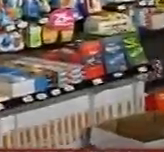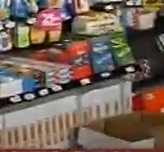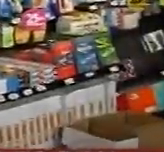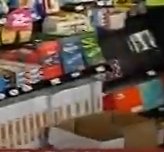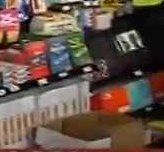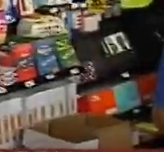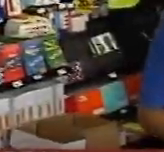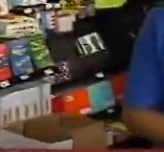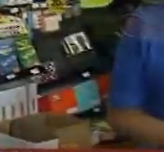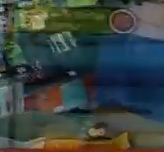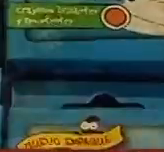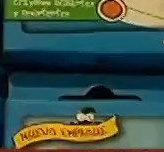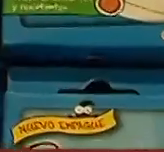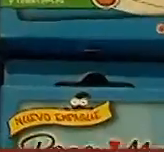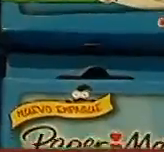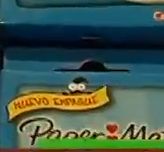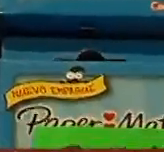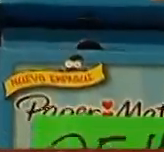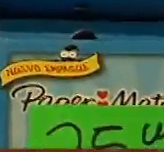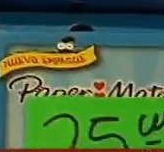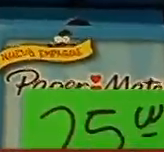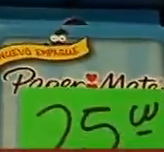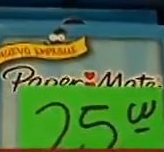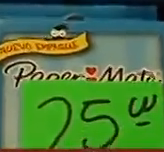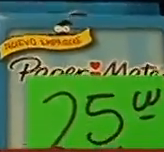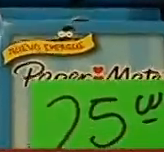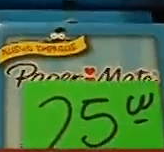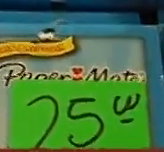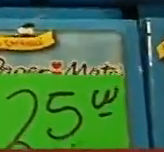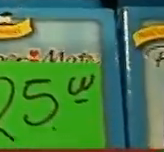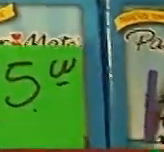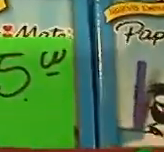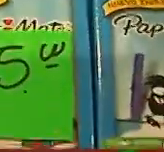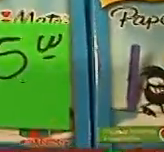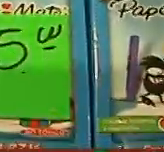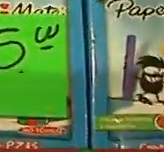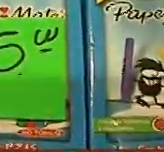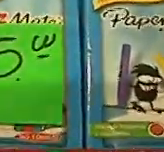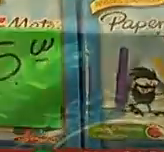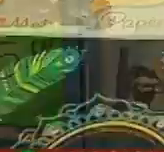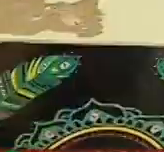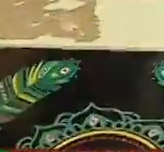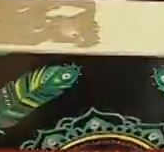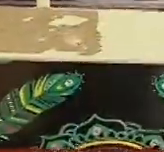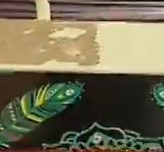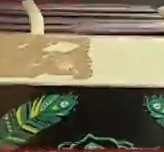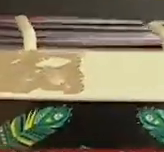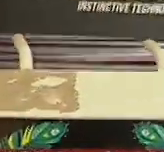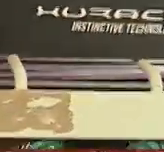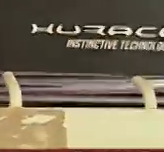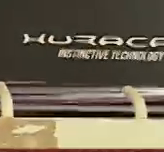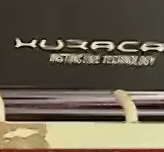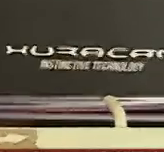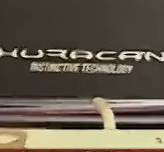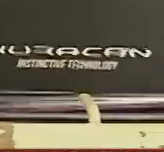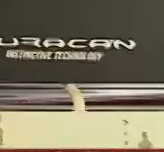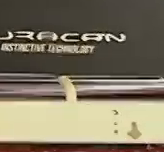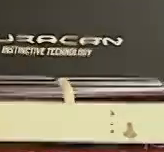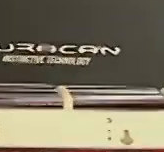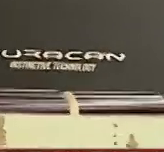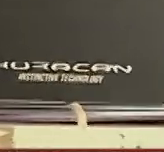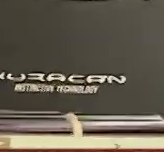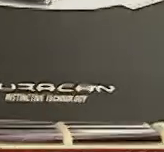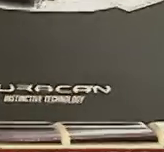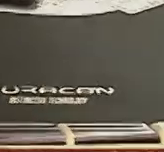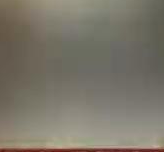29, 30 y 31 FES Acatlán, 1 y 2 de septiembre Prepa 2, y estos mismos días en el